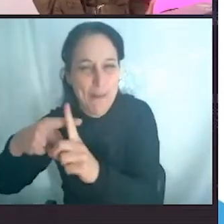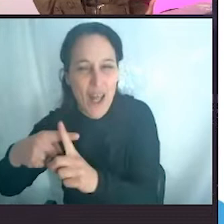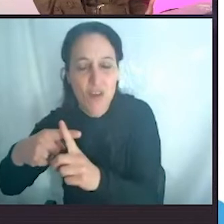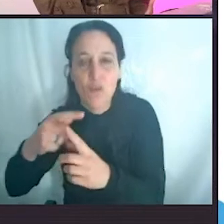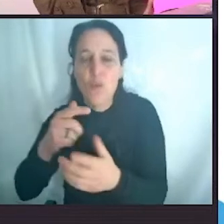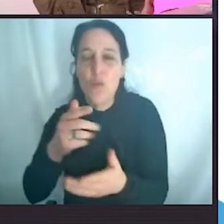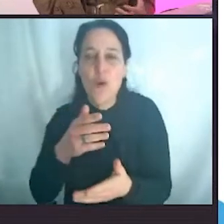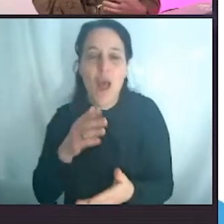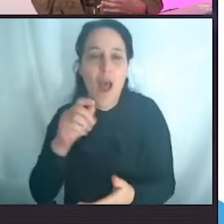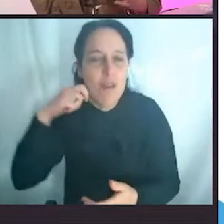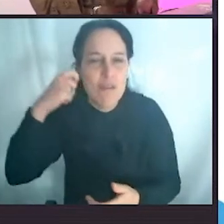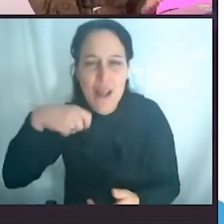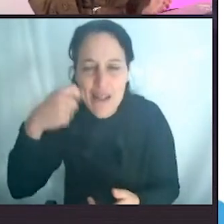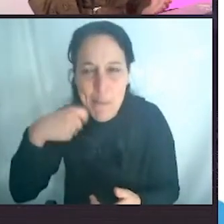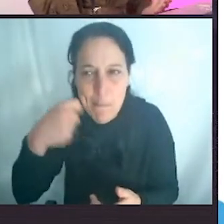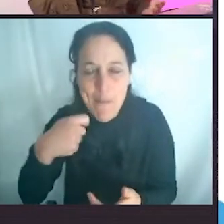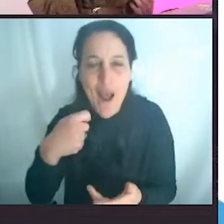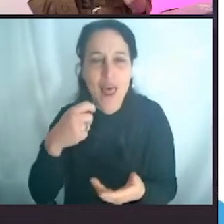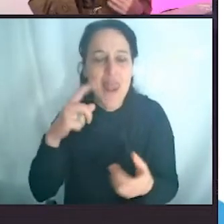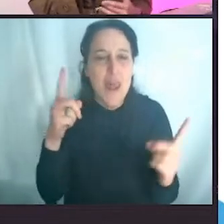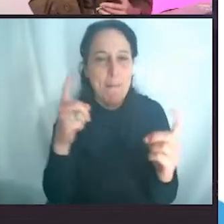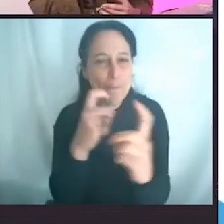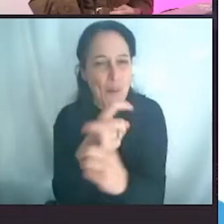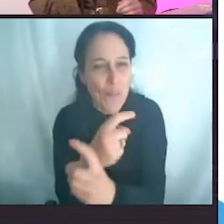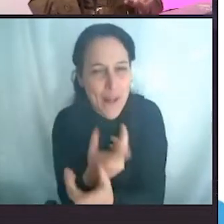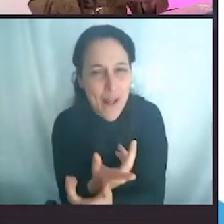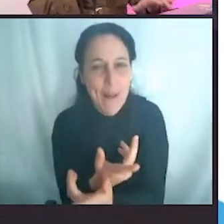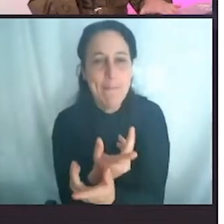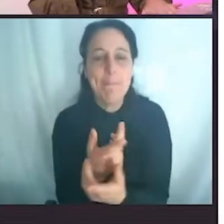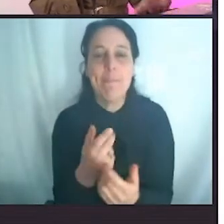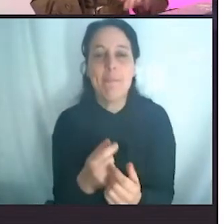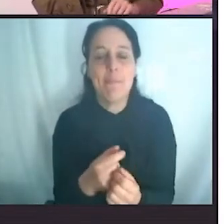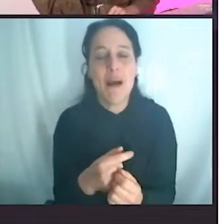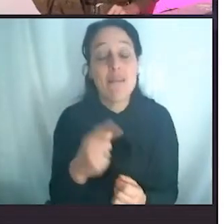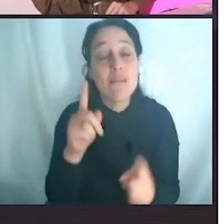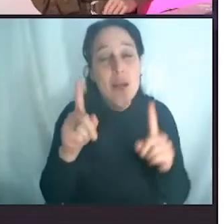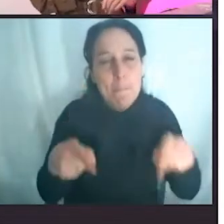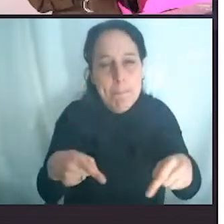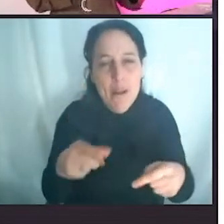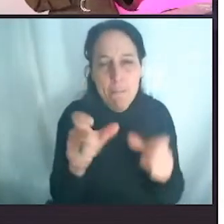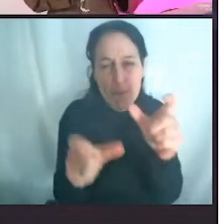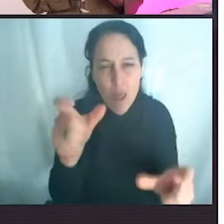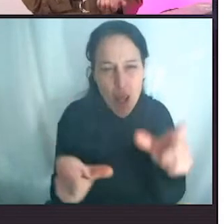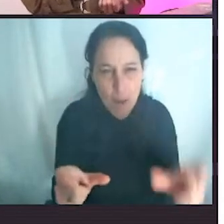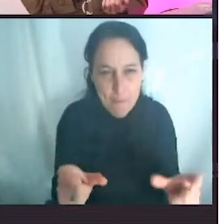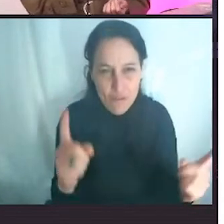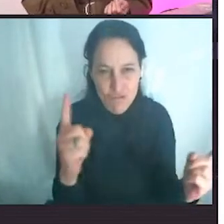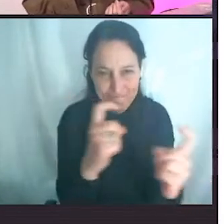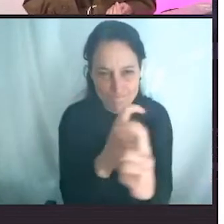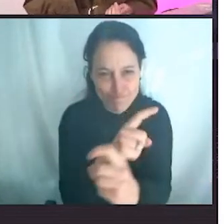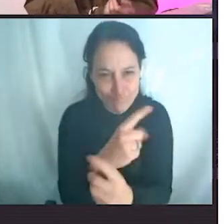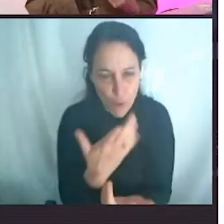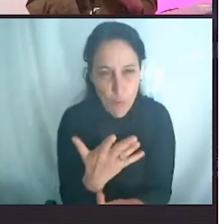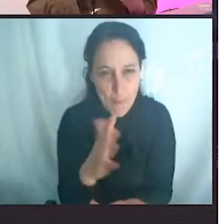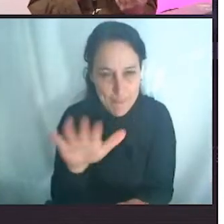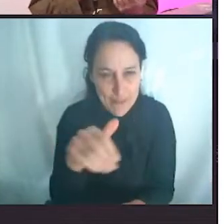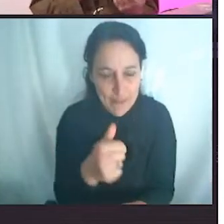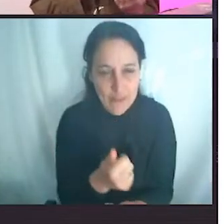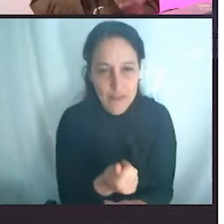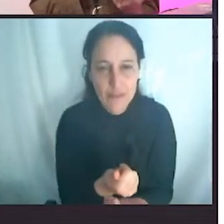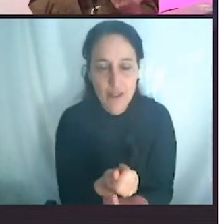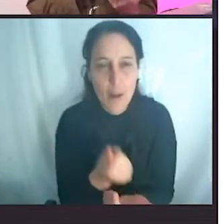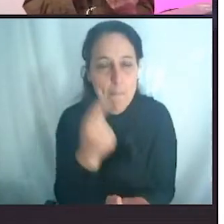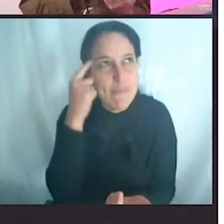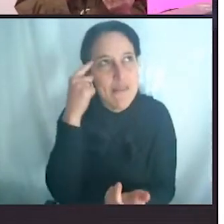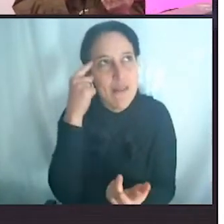pero sobre todo en esas especies afectadas también estamos nosotros. Entonces, ¿qué pensamos cuando empezamos a ver cómo cambiar este